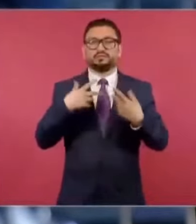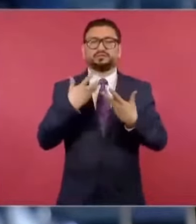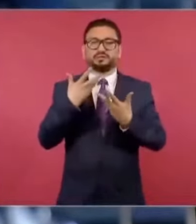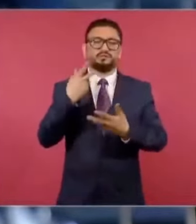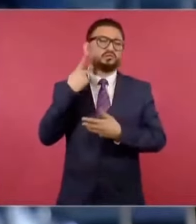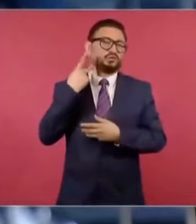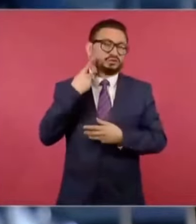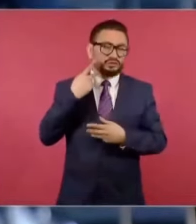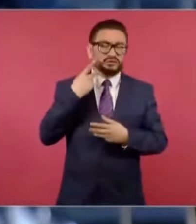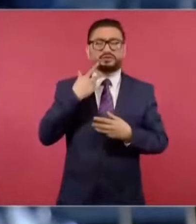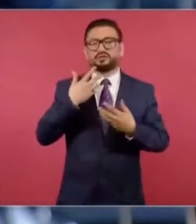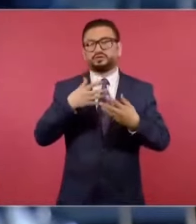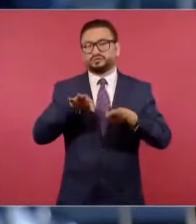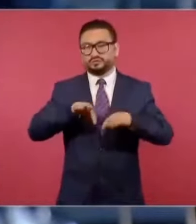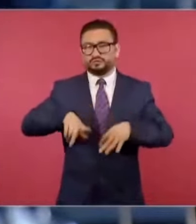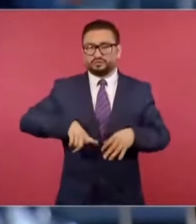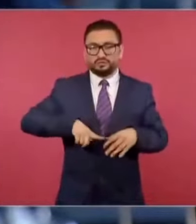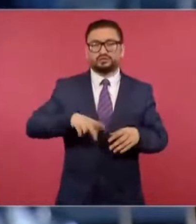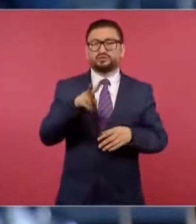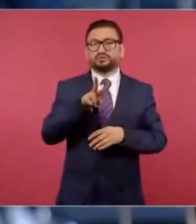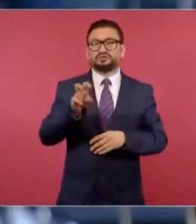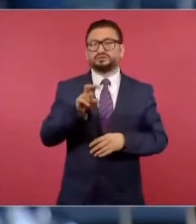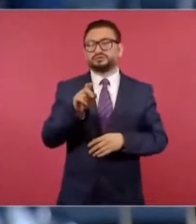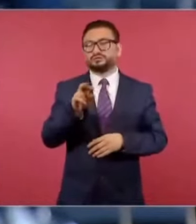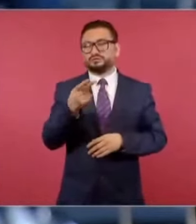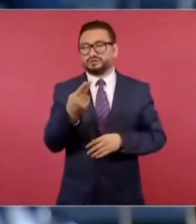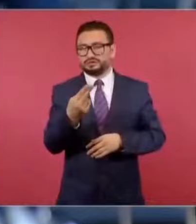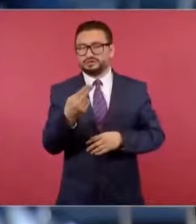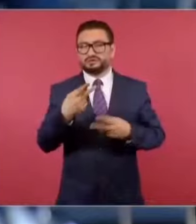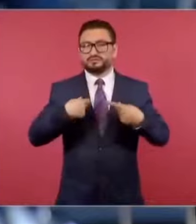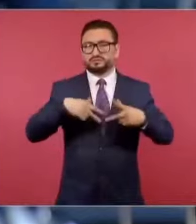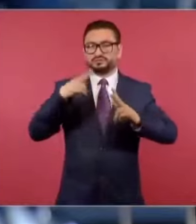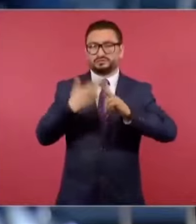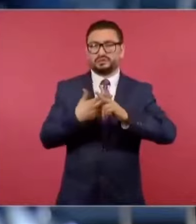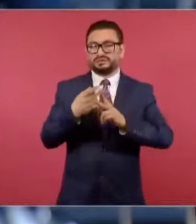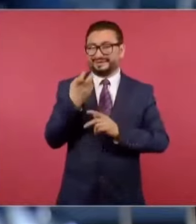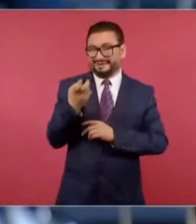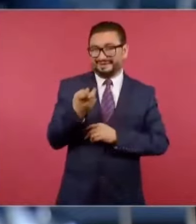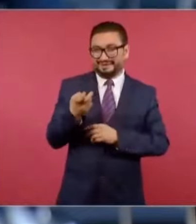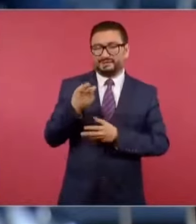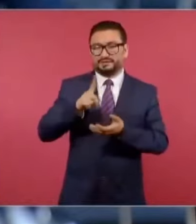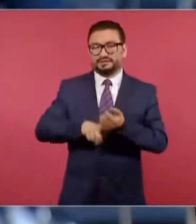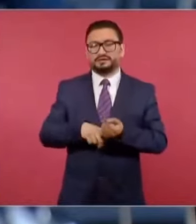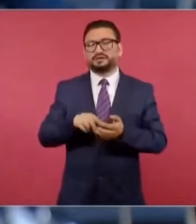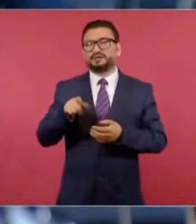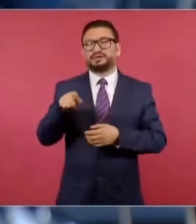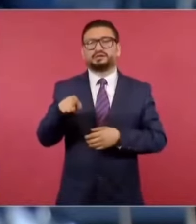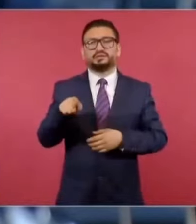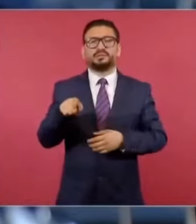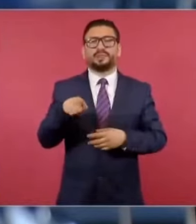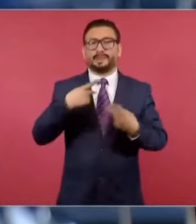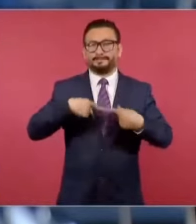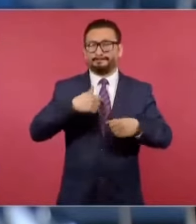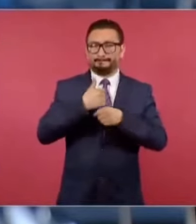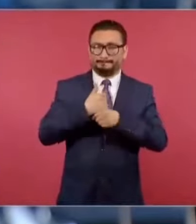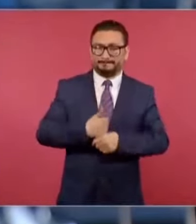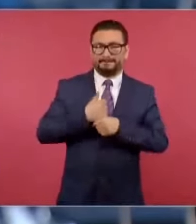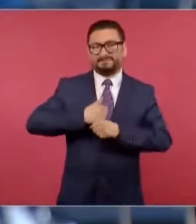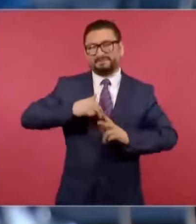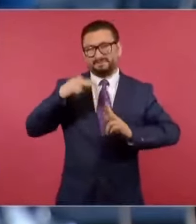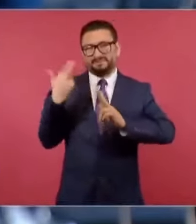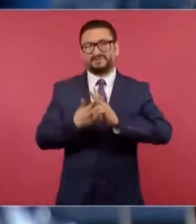funcionarios y de ellos 225 asesinatos. De esos asesinatos o de esas víctimas de